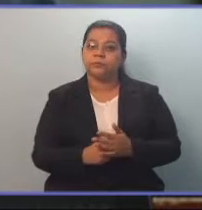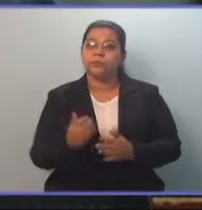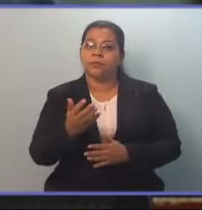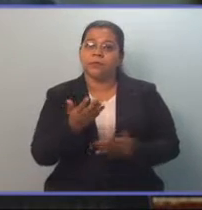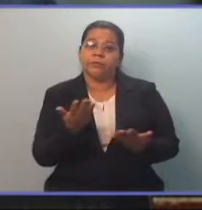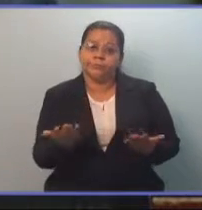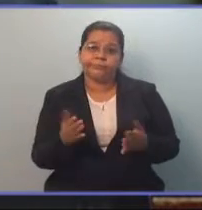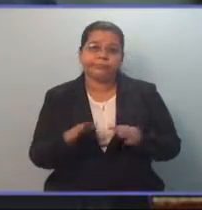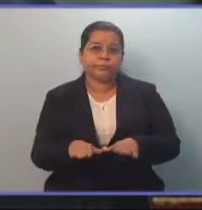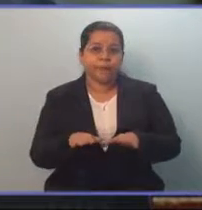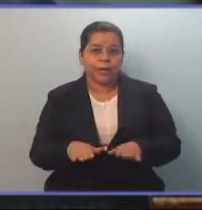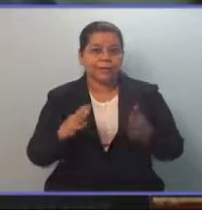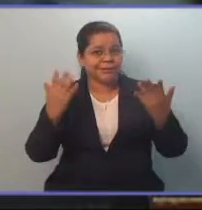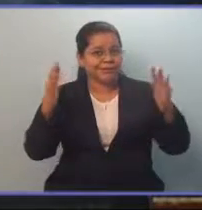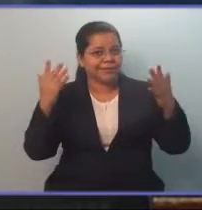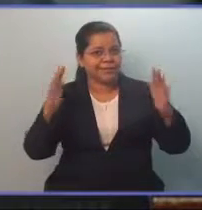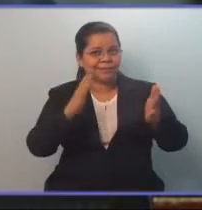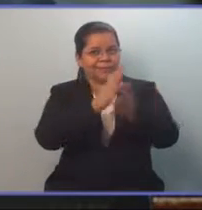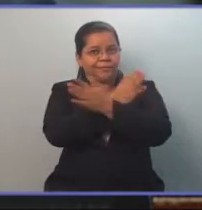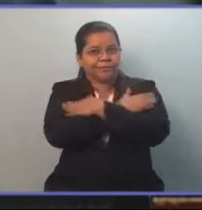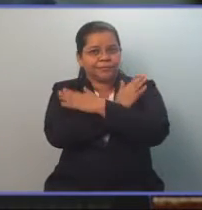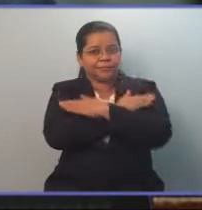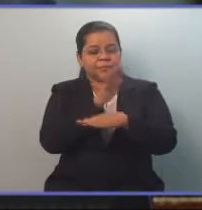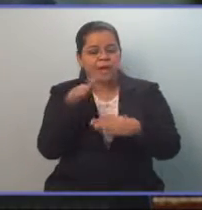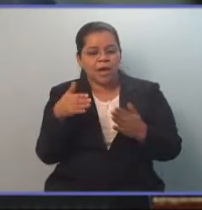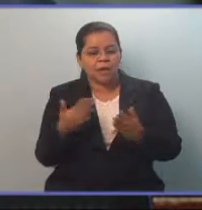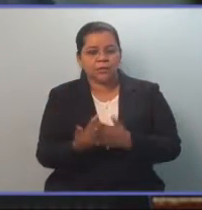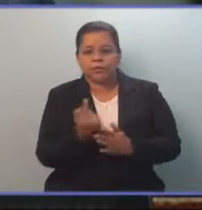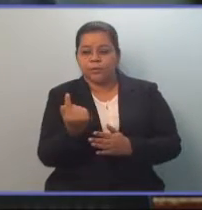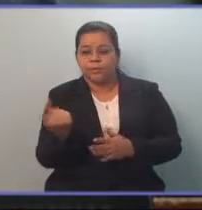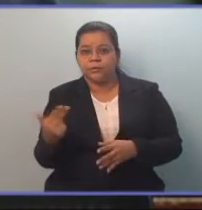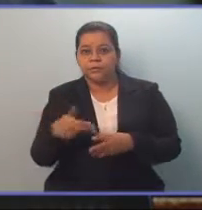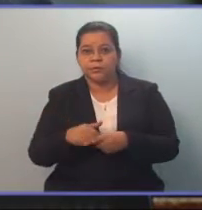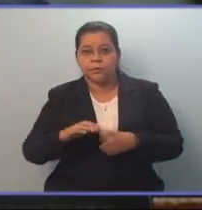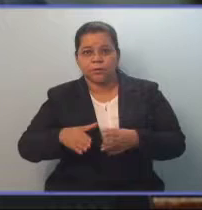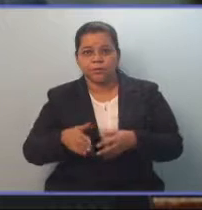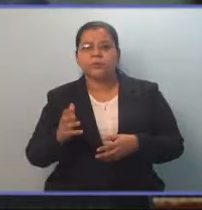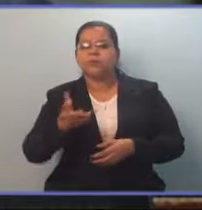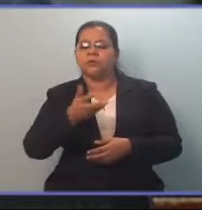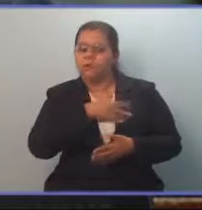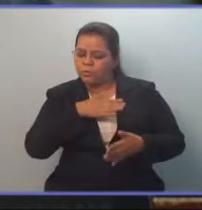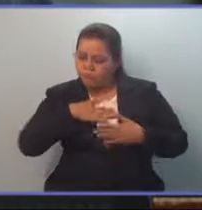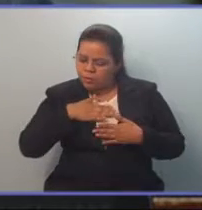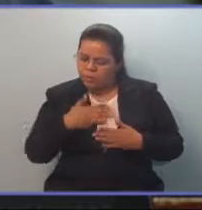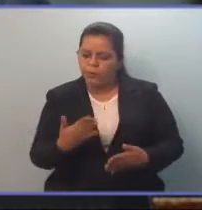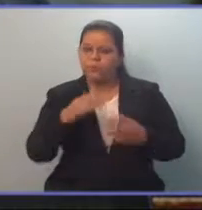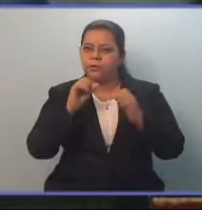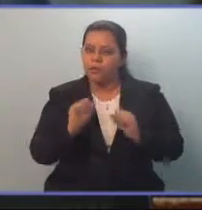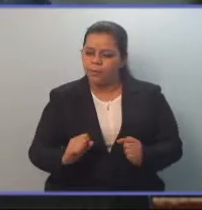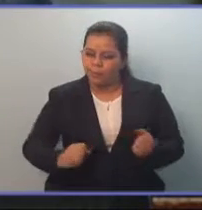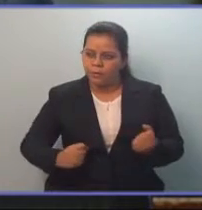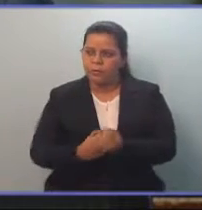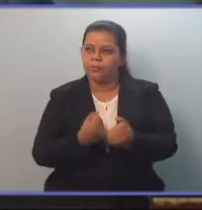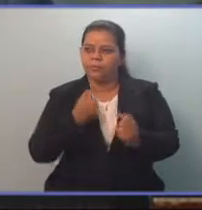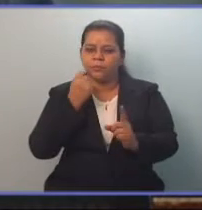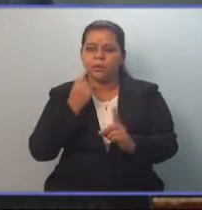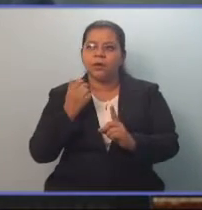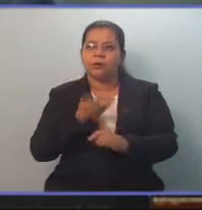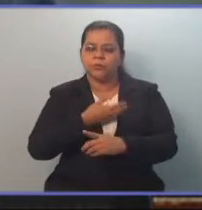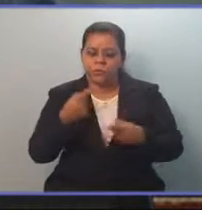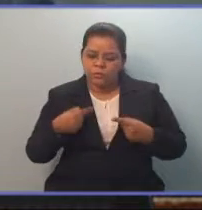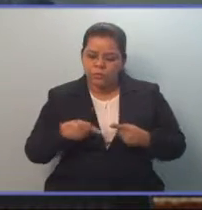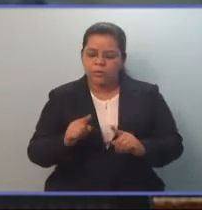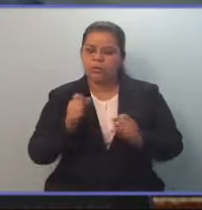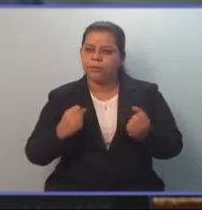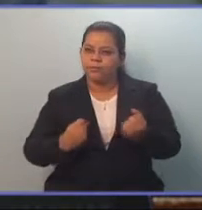que muchísimas gracias, felicidades a todos los miembros de la Comisión y estamos dispuestos a asumir esos grandes retos y a seguir trabajando en